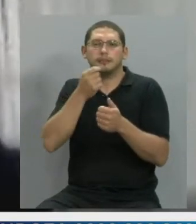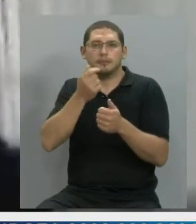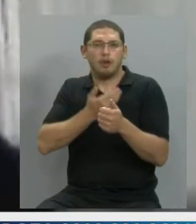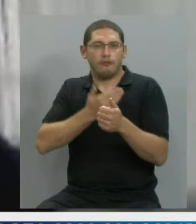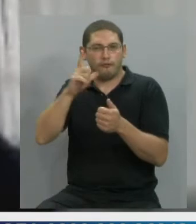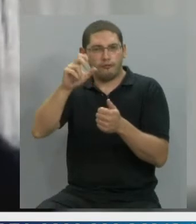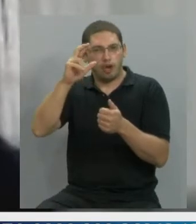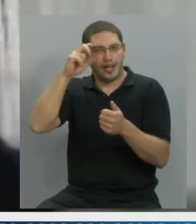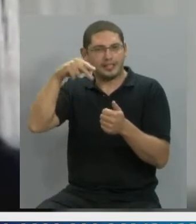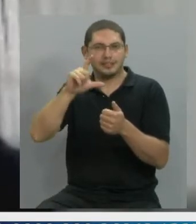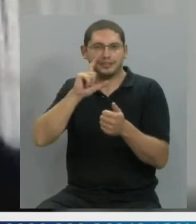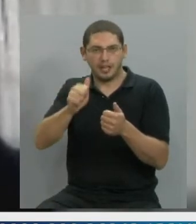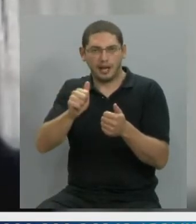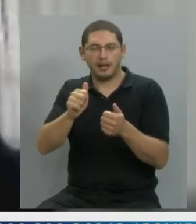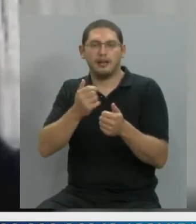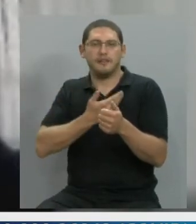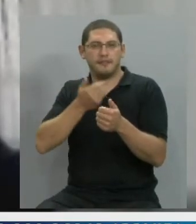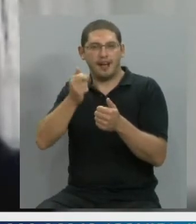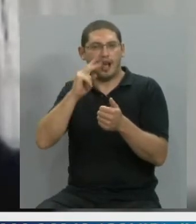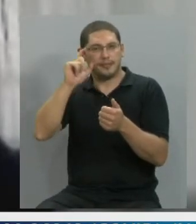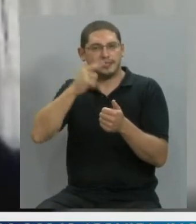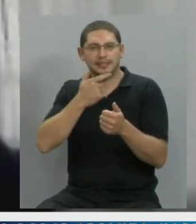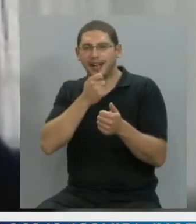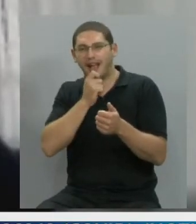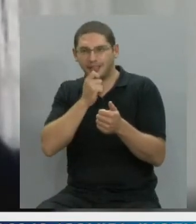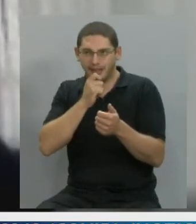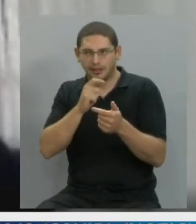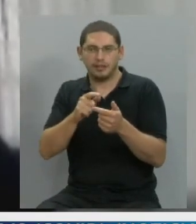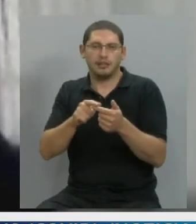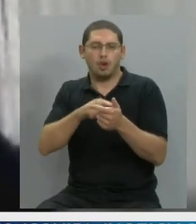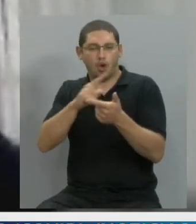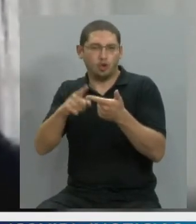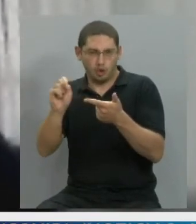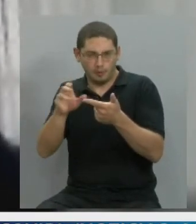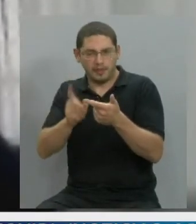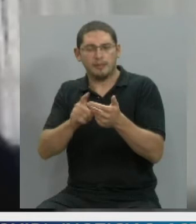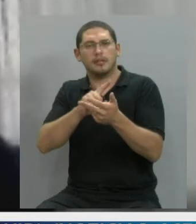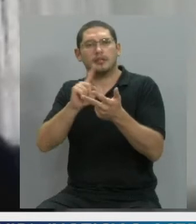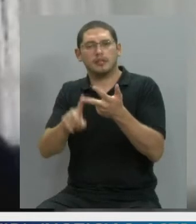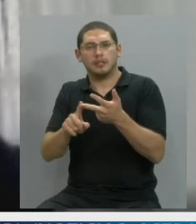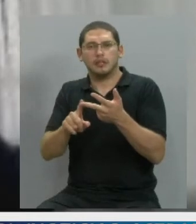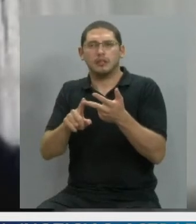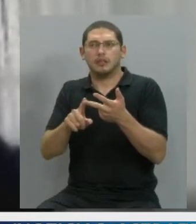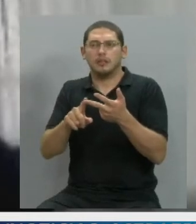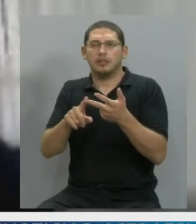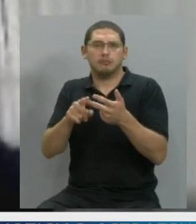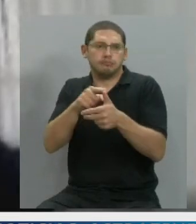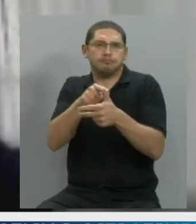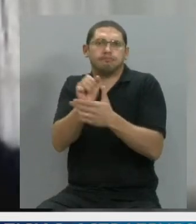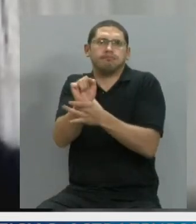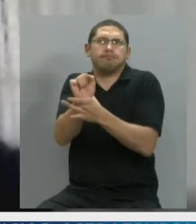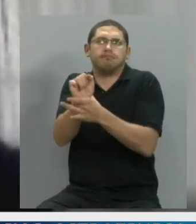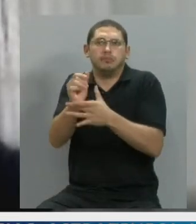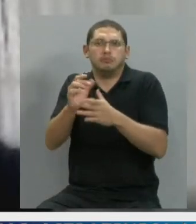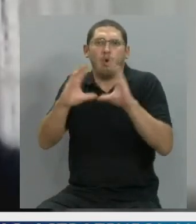Fabris, que era una cantante, una soprana importantísima a nivel mundial, que ha